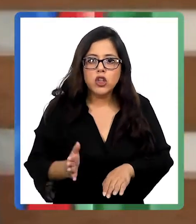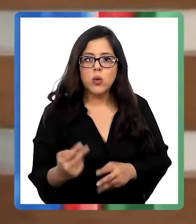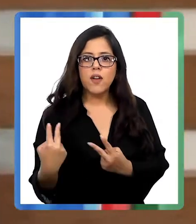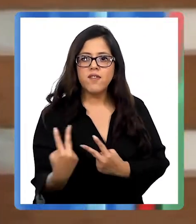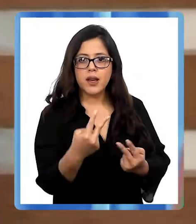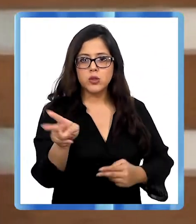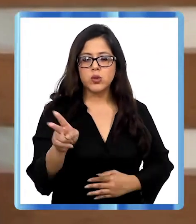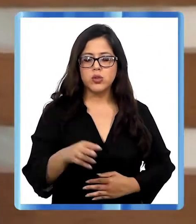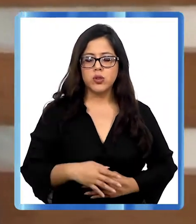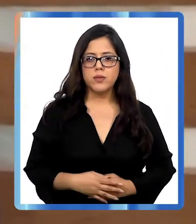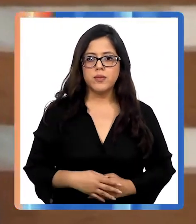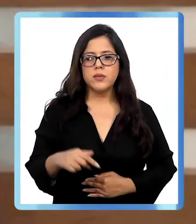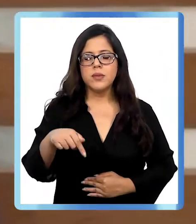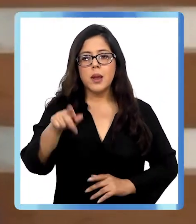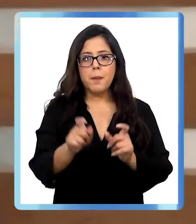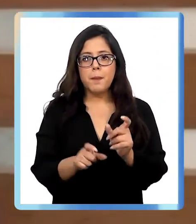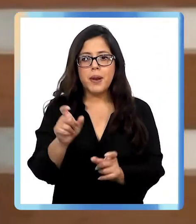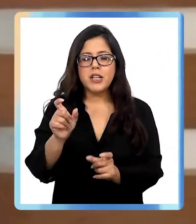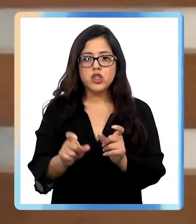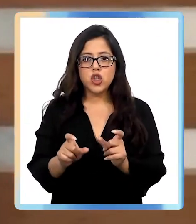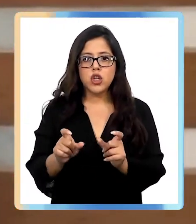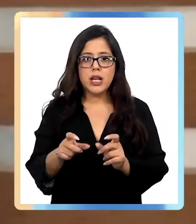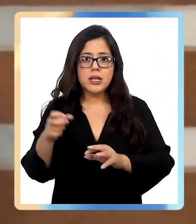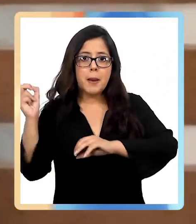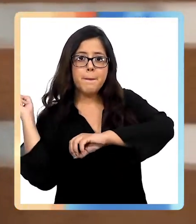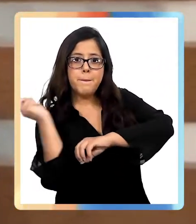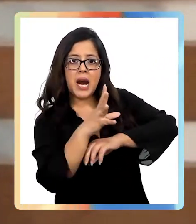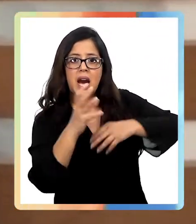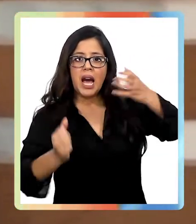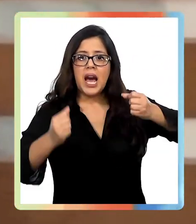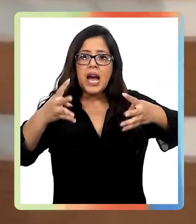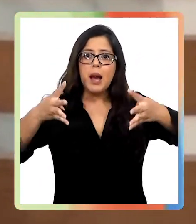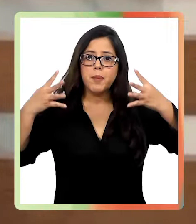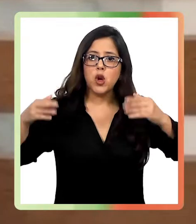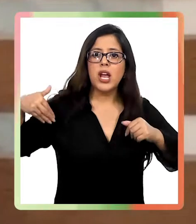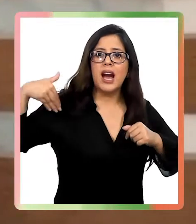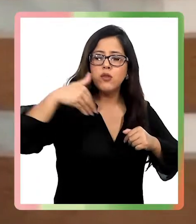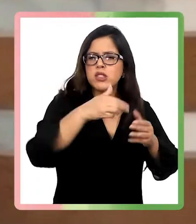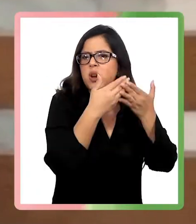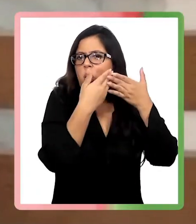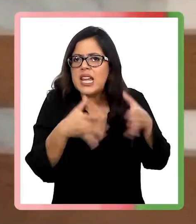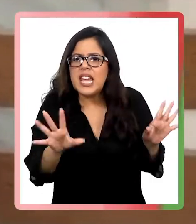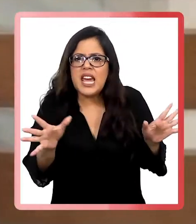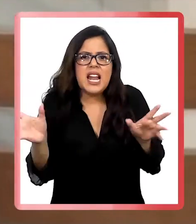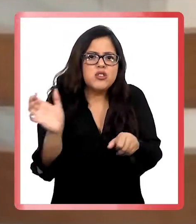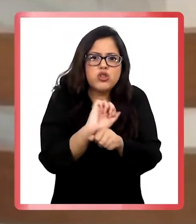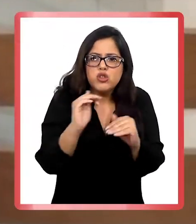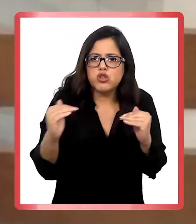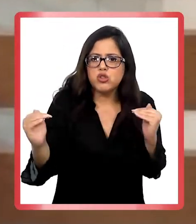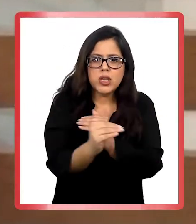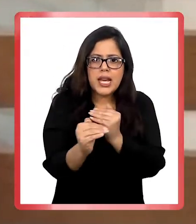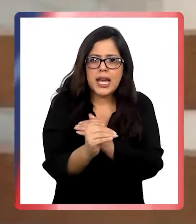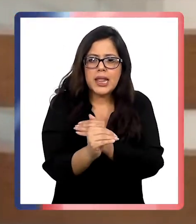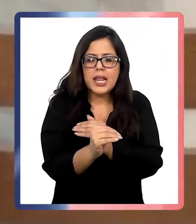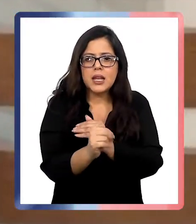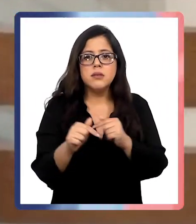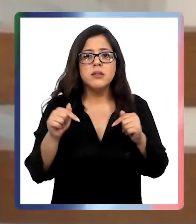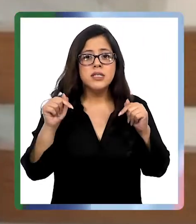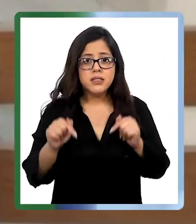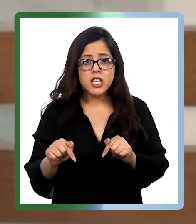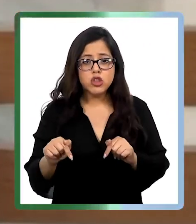continuar con su viaje. Estas personas lanzan piedras a camiones, a buses y a quien transite por nuestras carreteras.